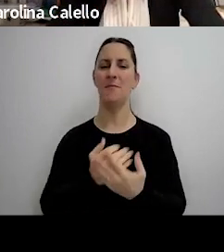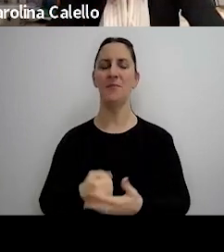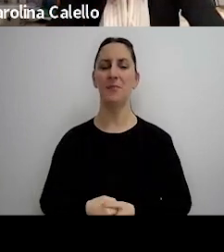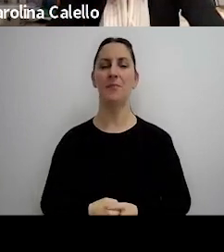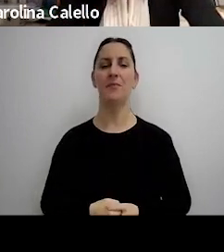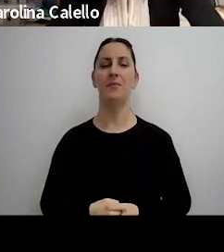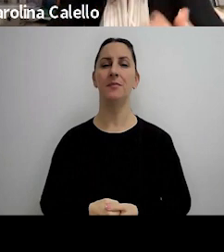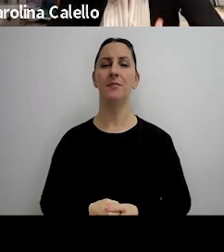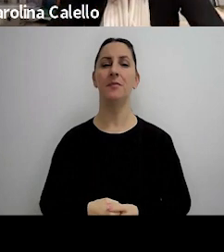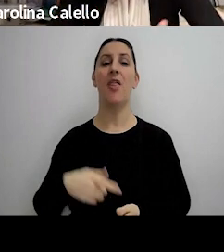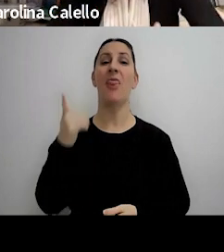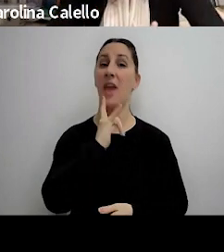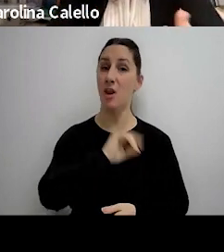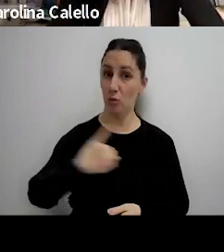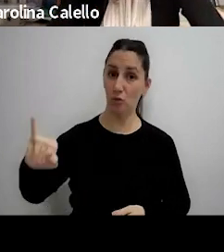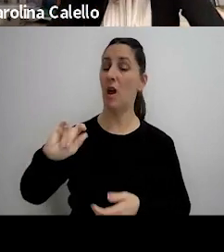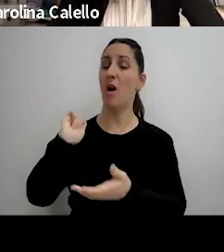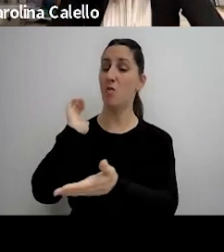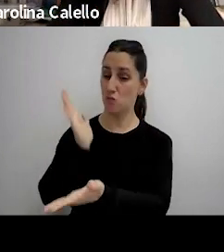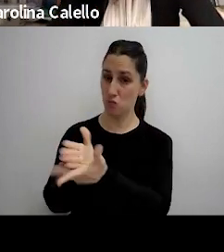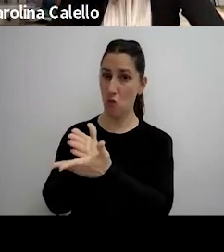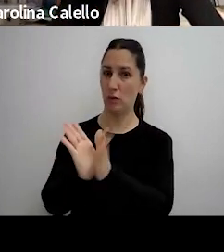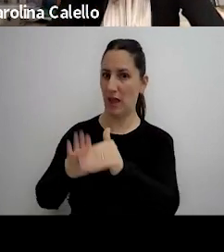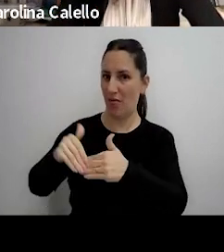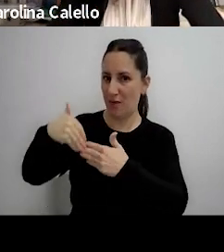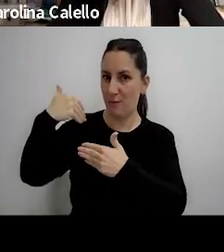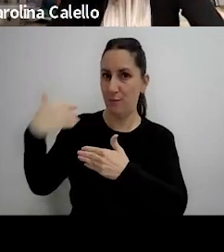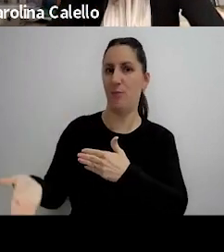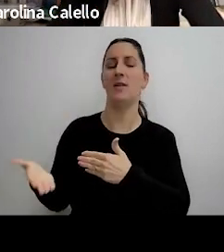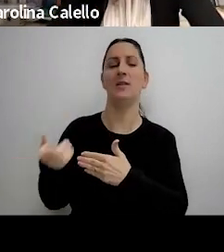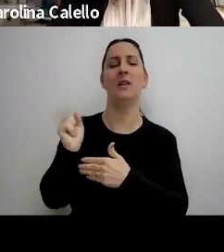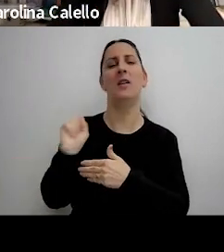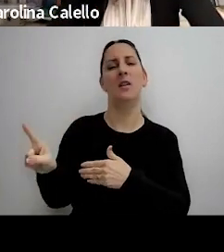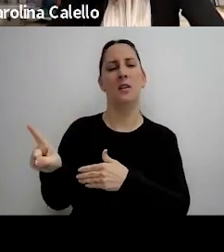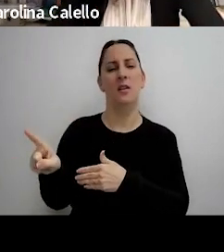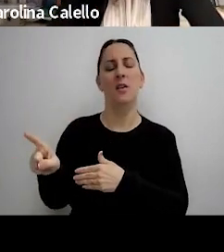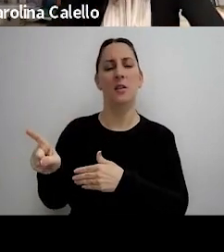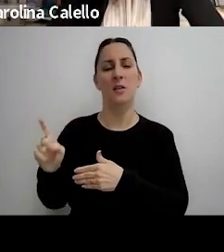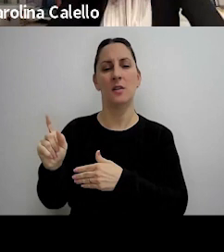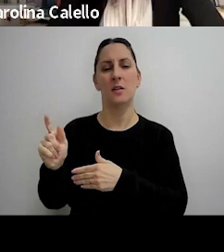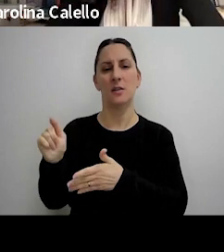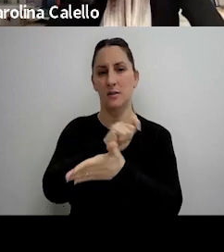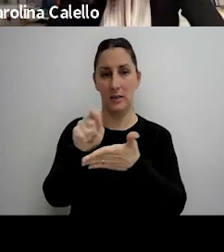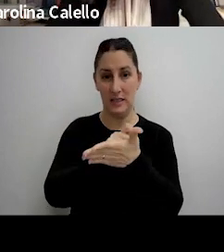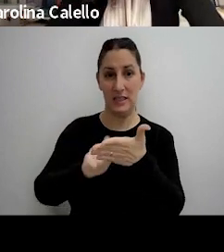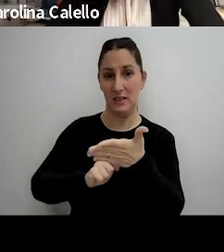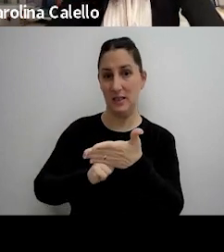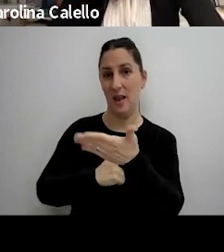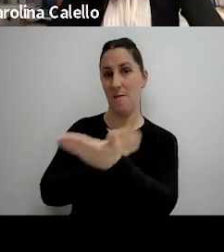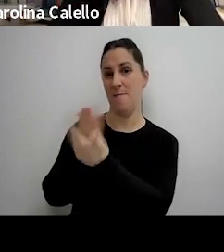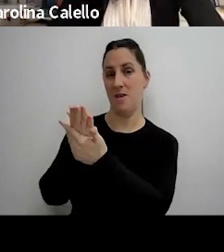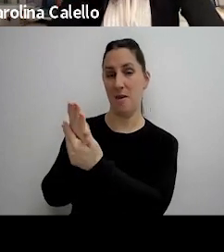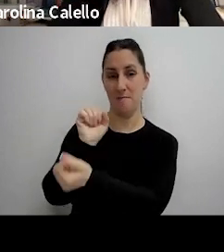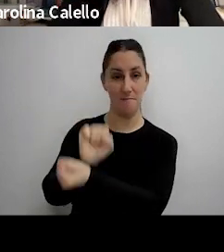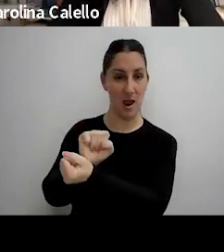reserva de denunciar y de aplicar la multa con posterioridad a la a la sentencia penal y la